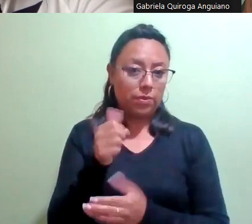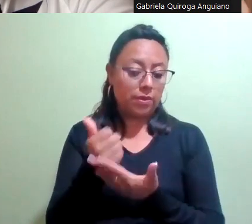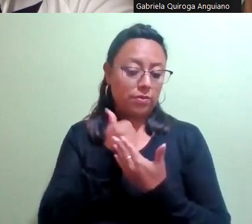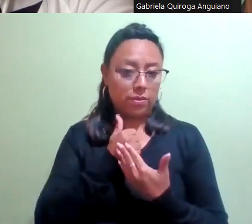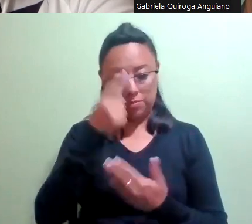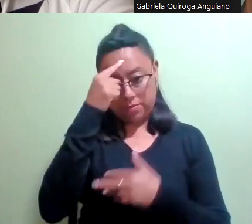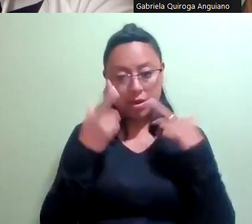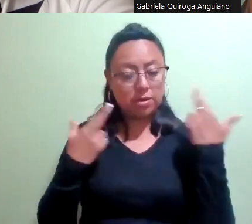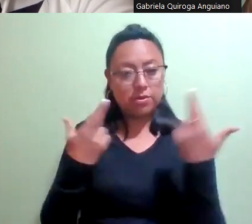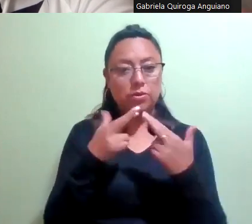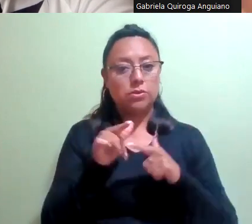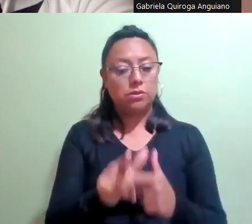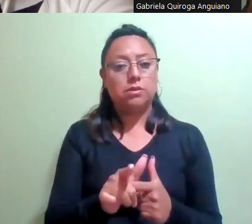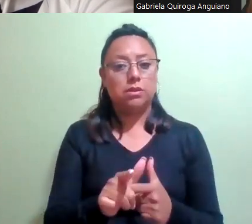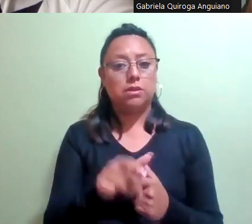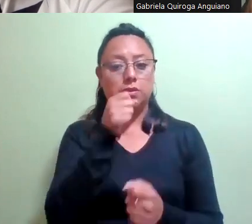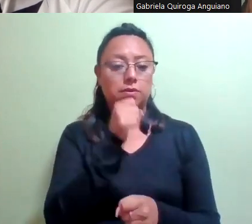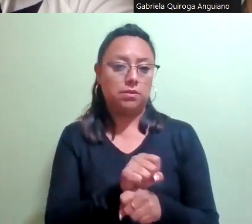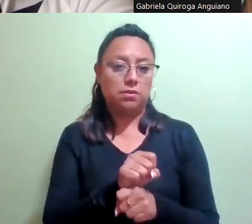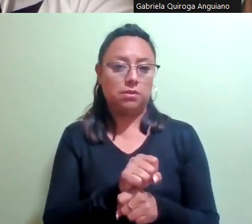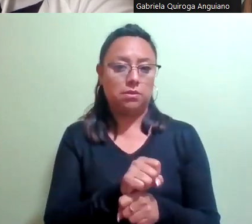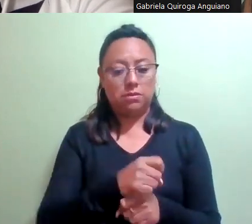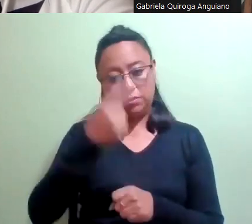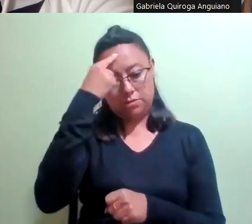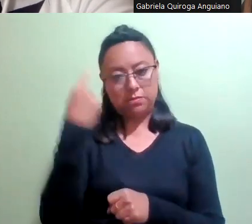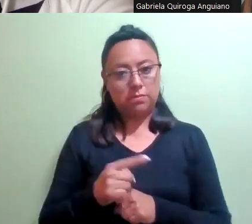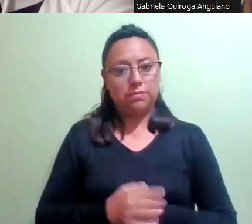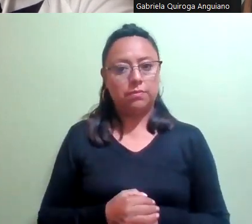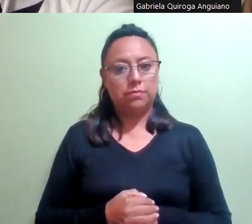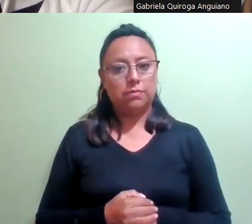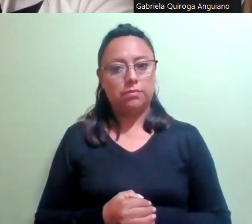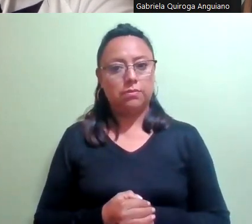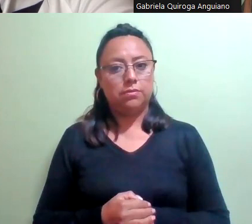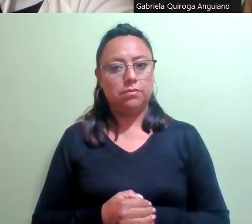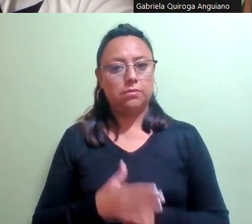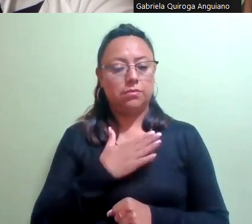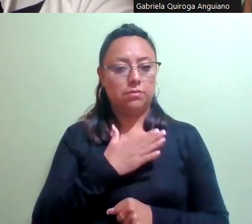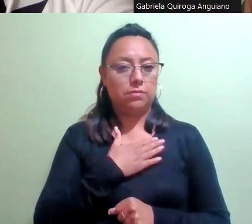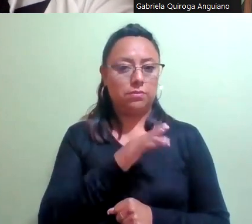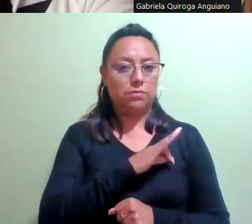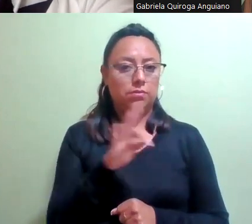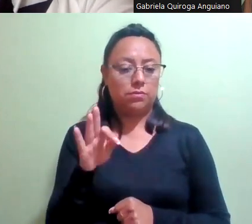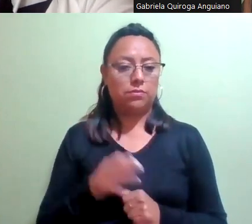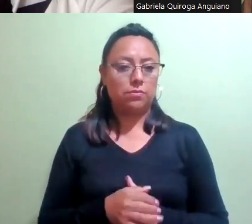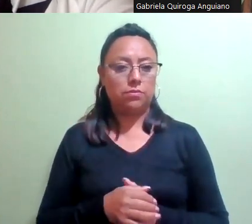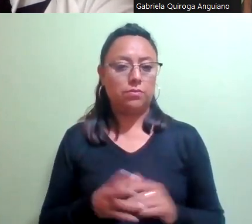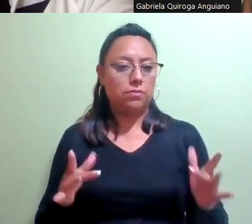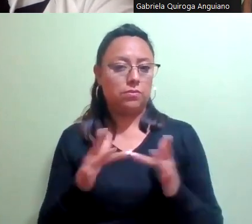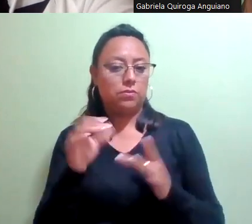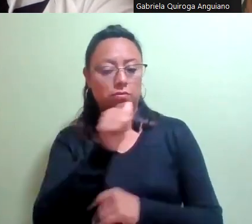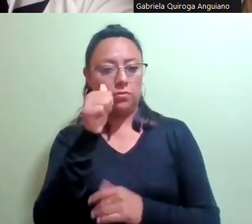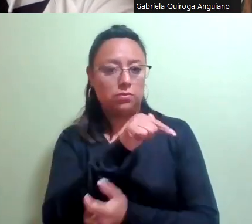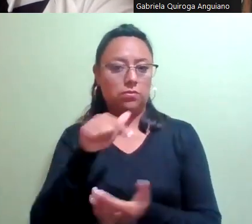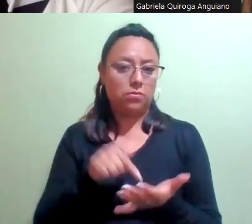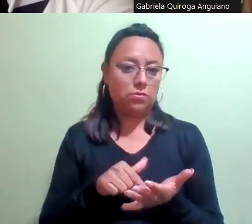siguiente sesión para que no pueda yo conectarme desde otro lugar o en lo que lo